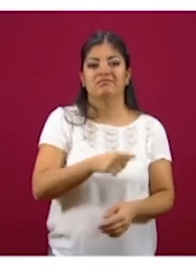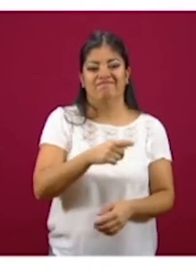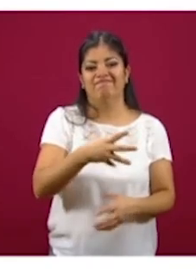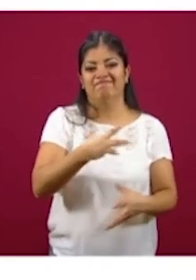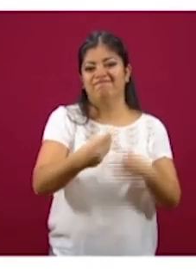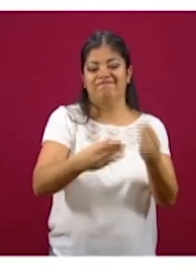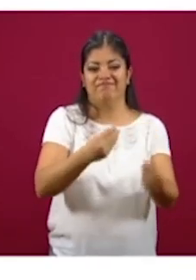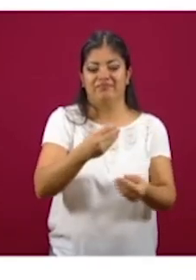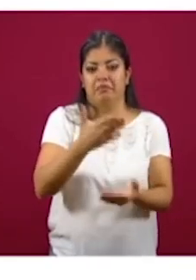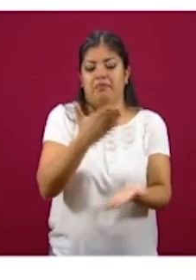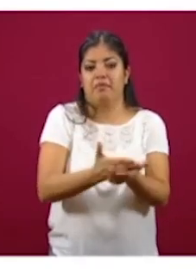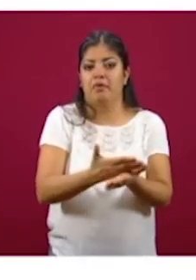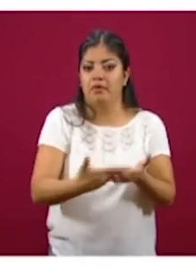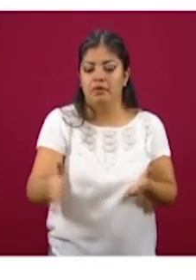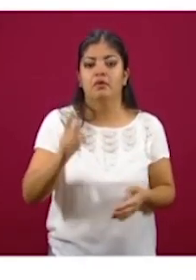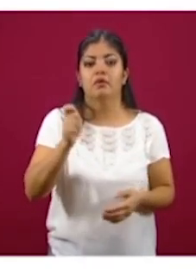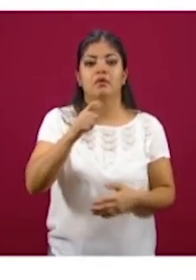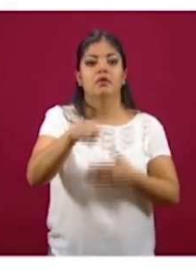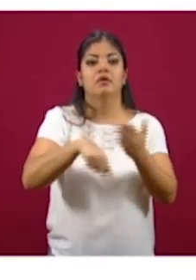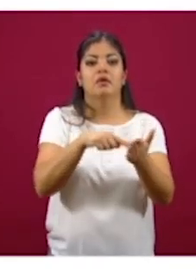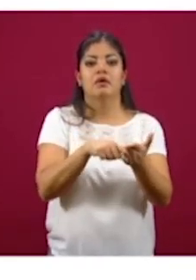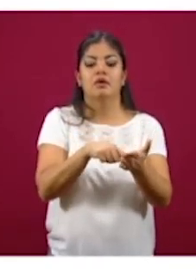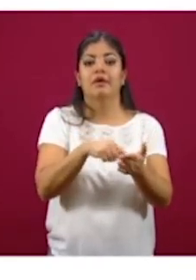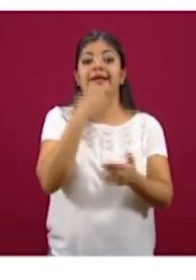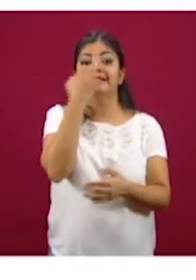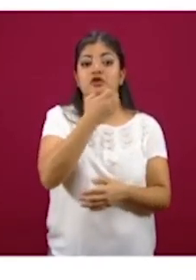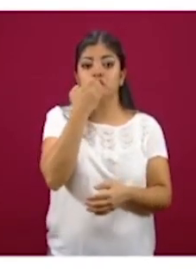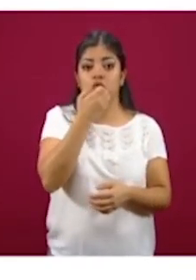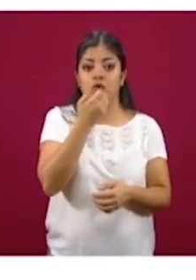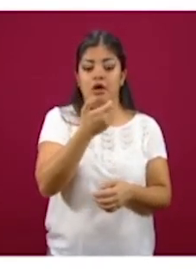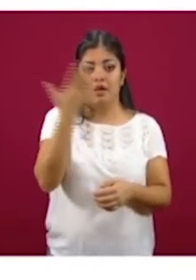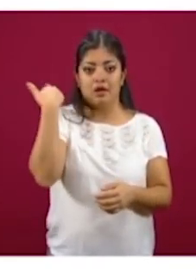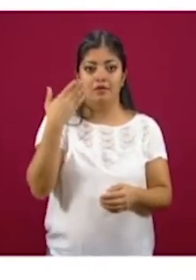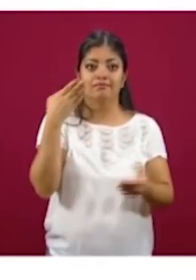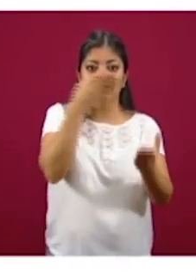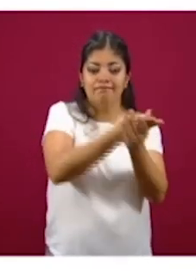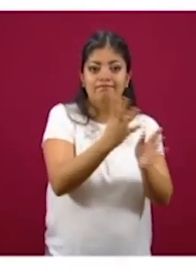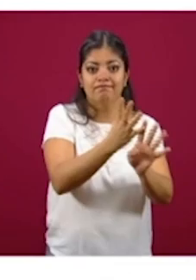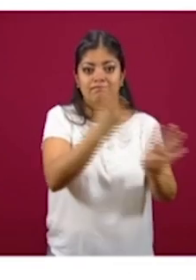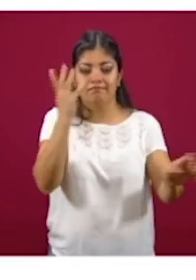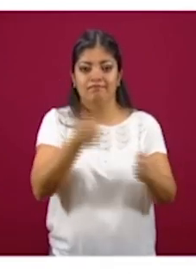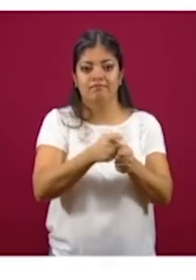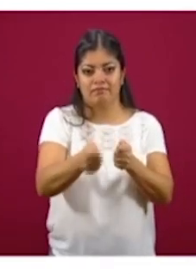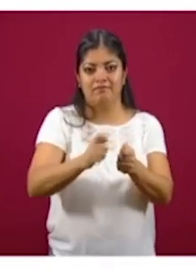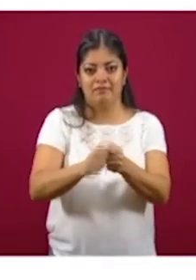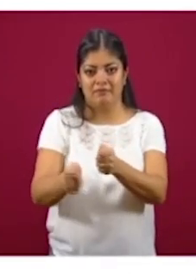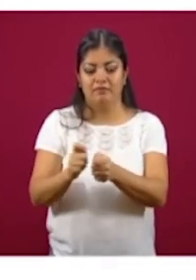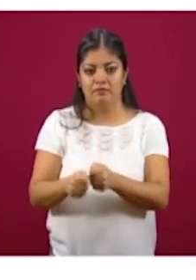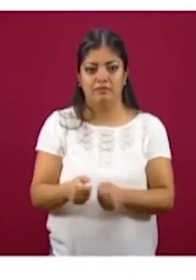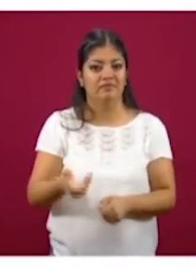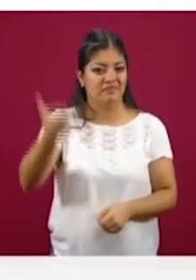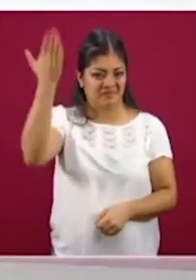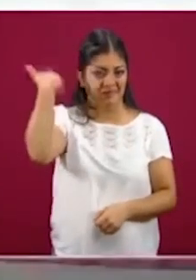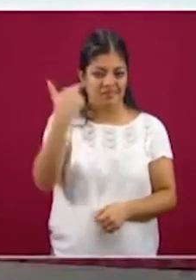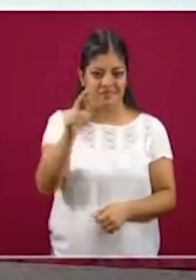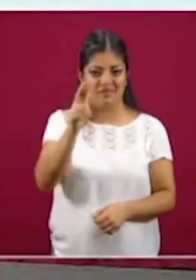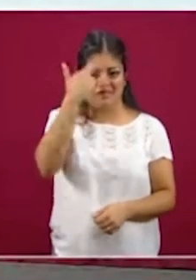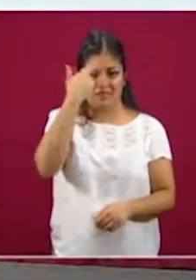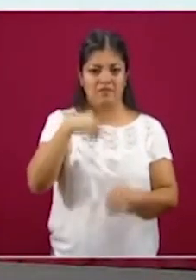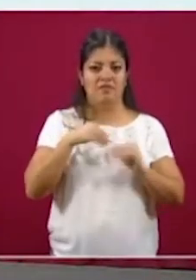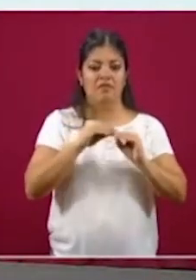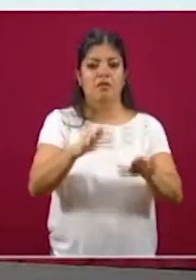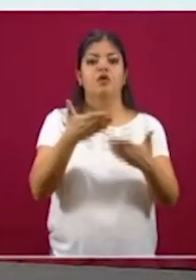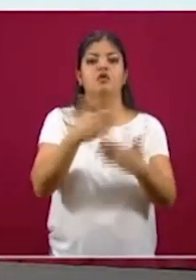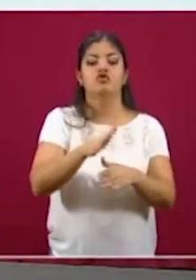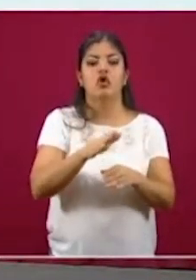pandemia en estos centros escolares. Les informé la vez pasada que estábamos en